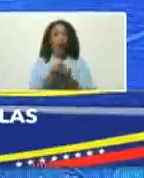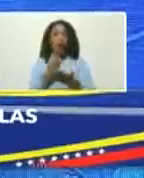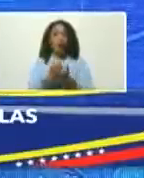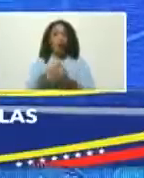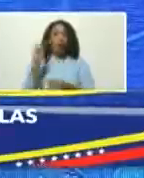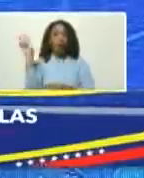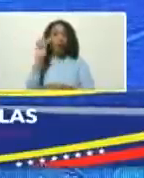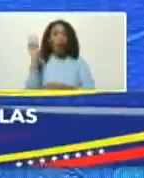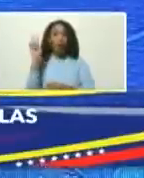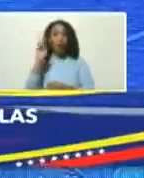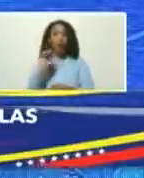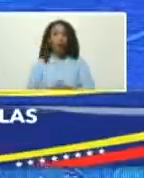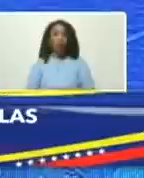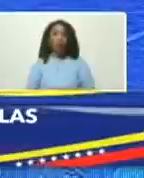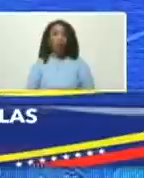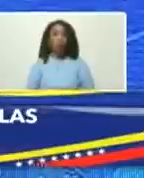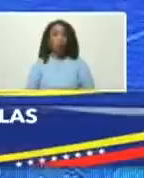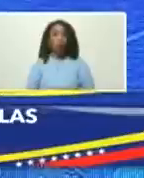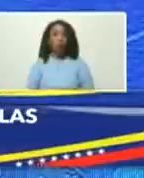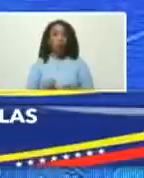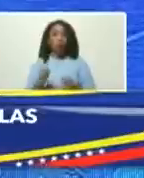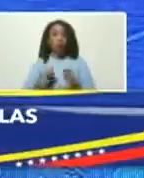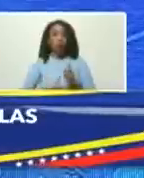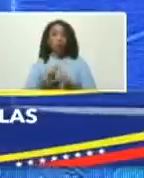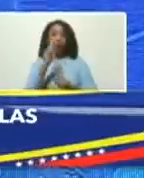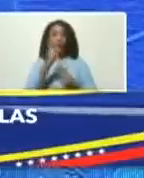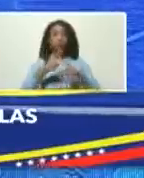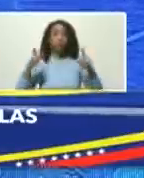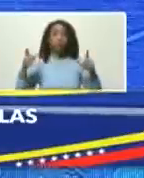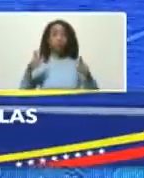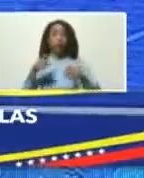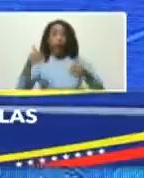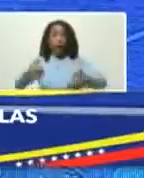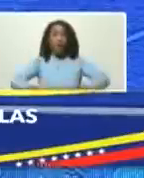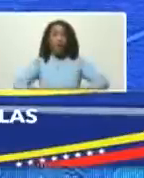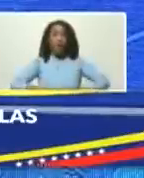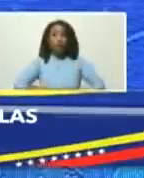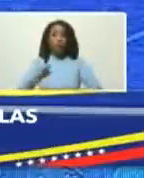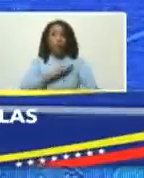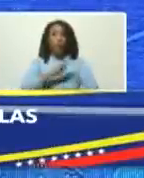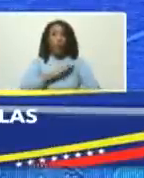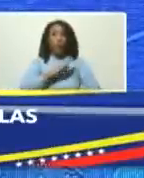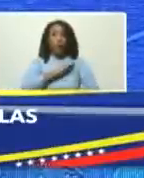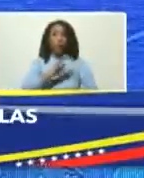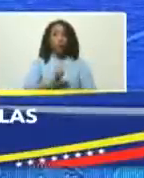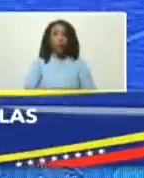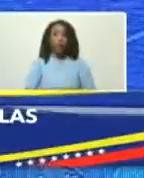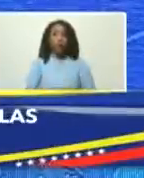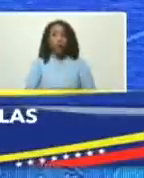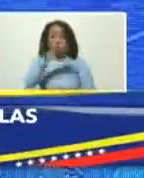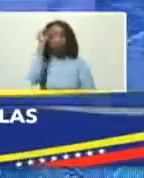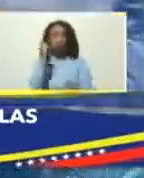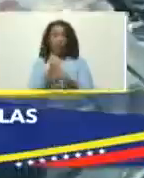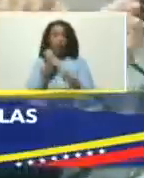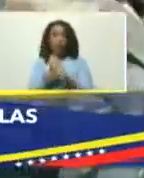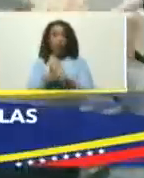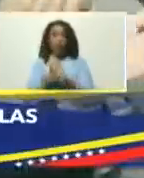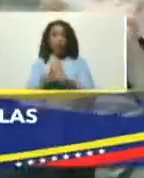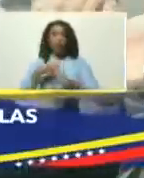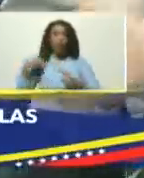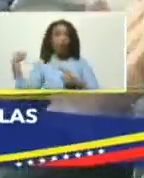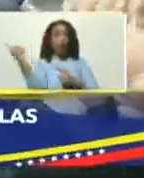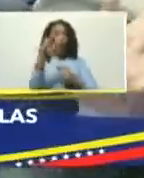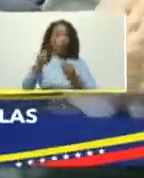Venezuela crece como un cohete con esfuerzo propio con trabajo colectivo nacional